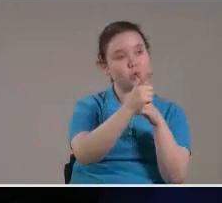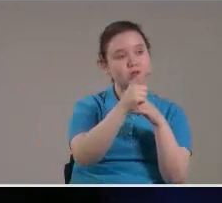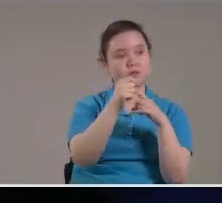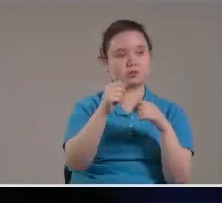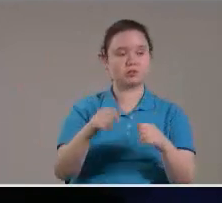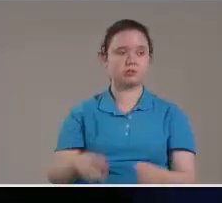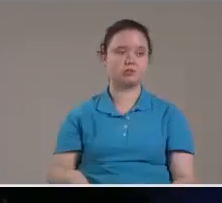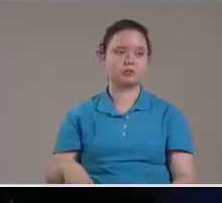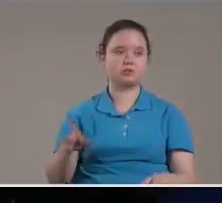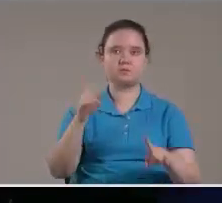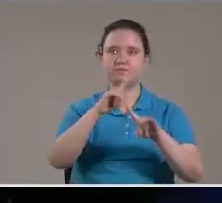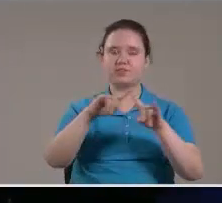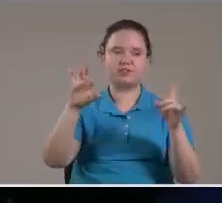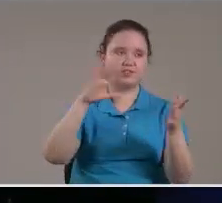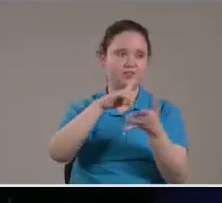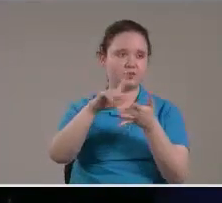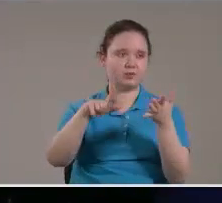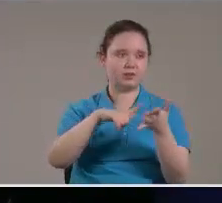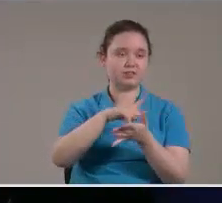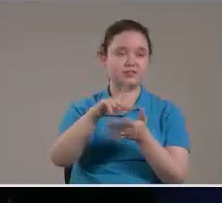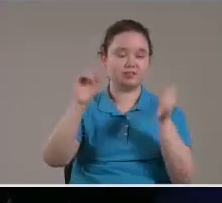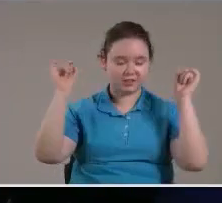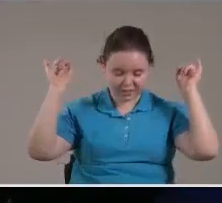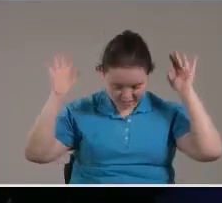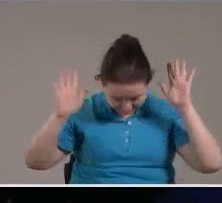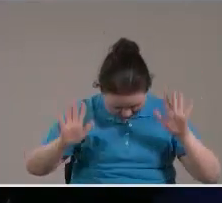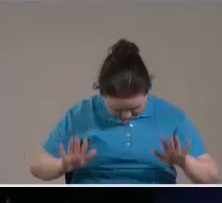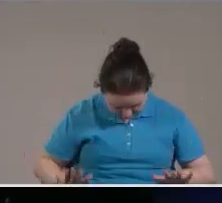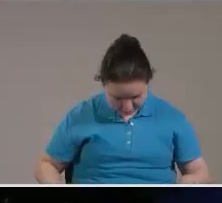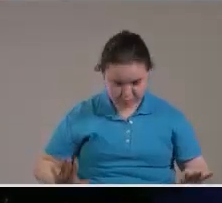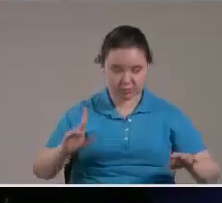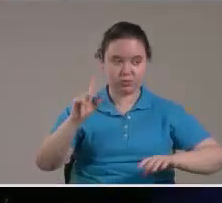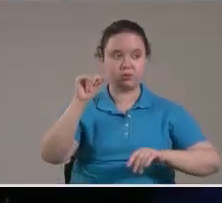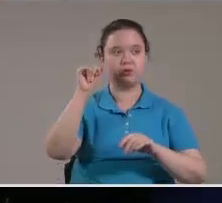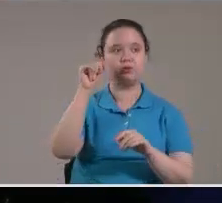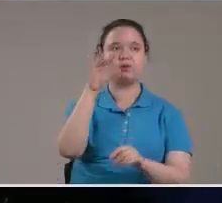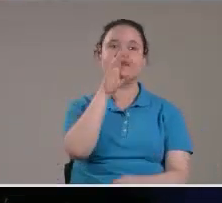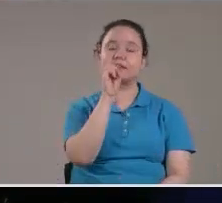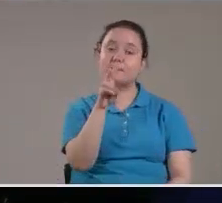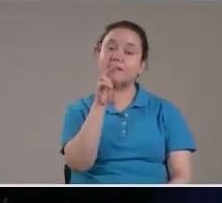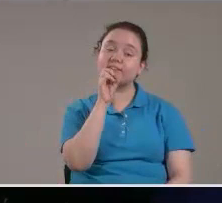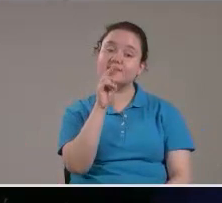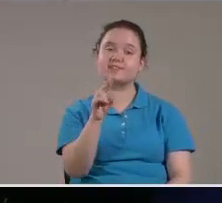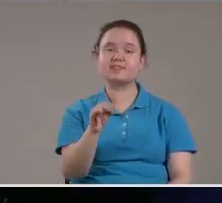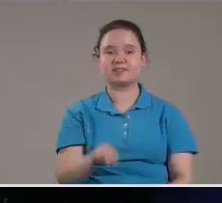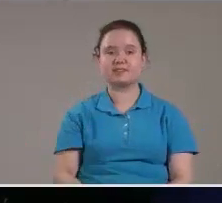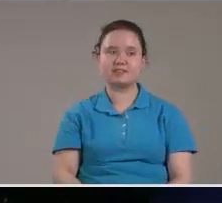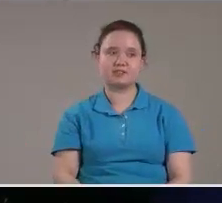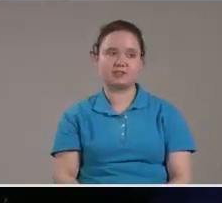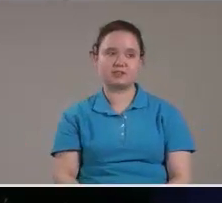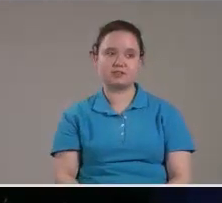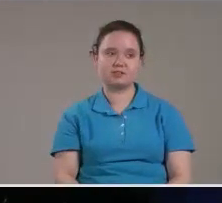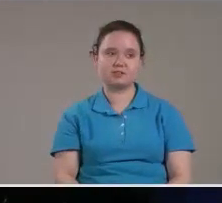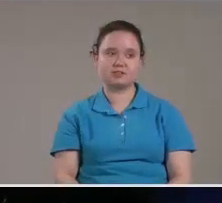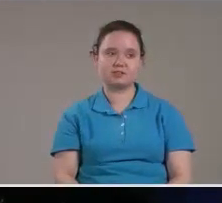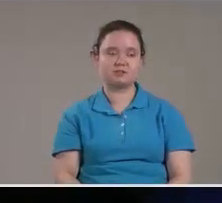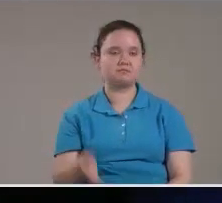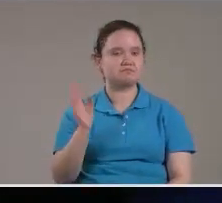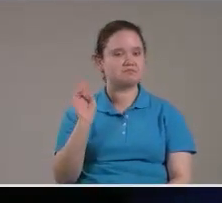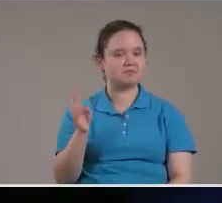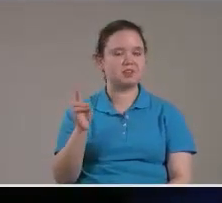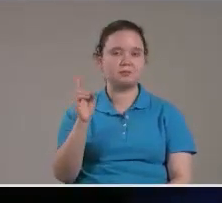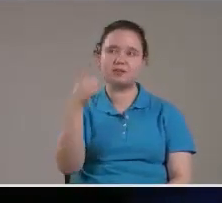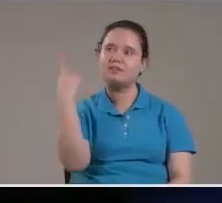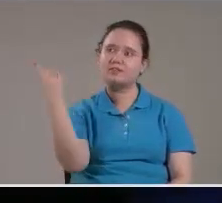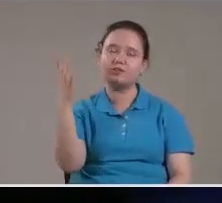oriente A occidente Han adorado Reptiles Ya sea dragones O serpientes Todas las